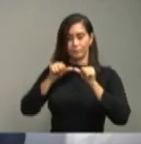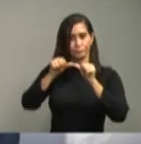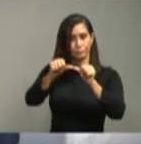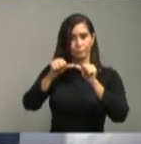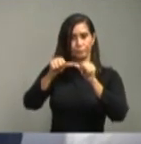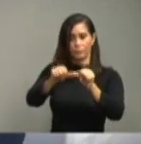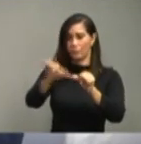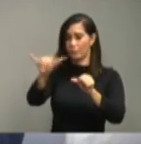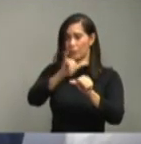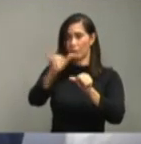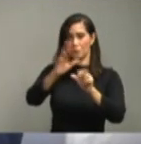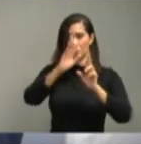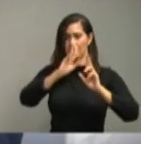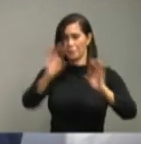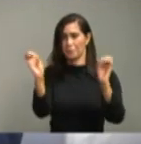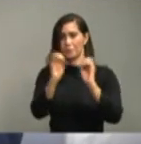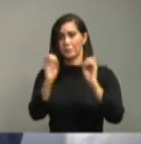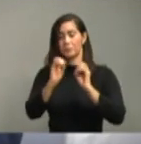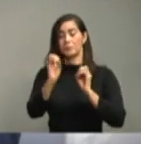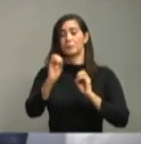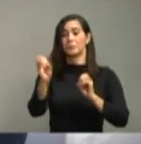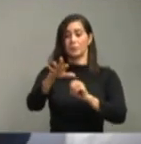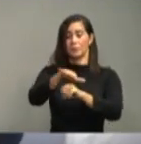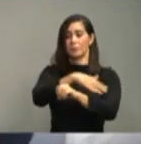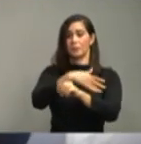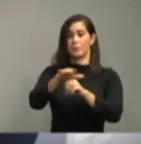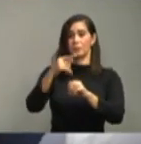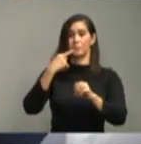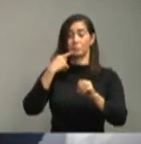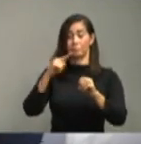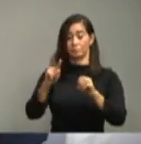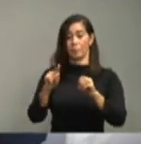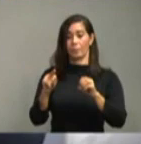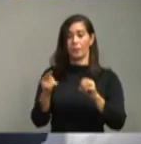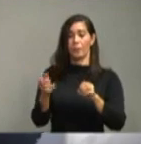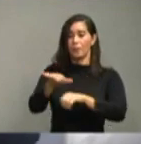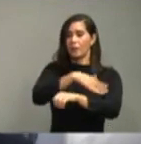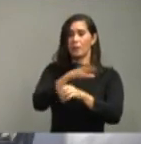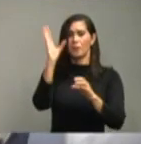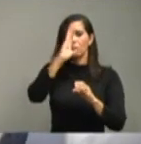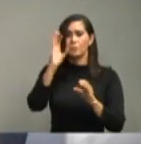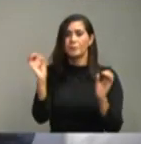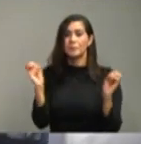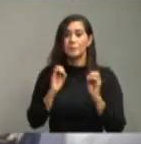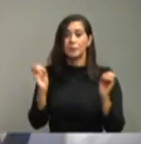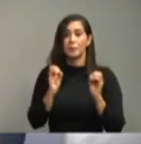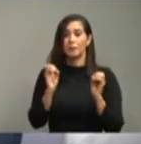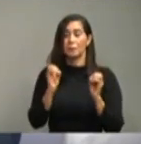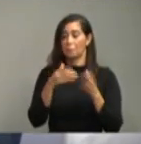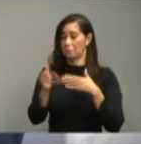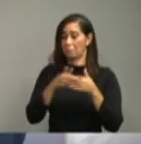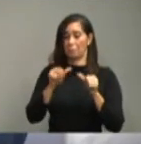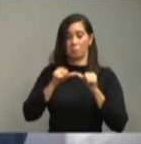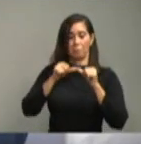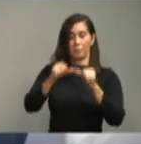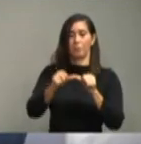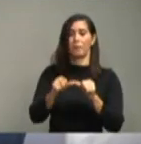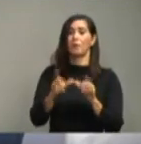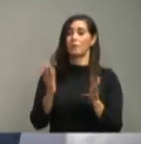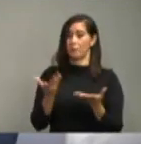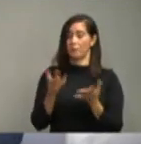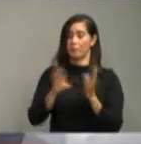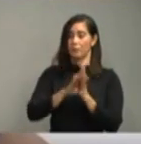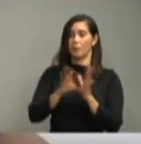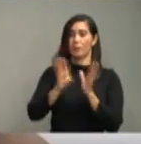violando la indicación sin tener ninguna función que hacer en la calle, porque que un médico salga para un